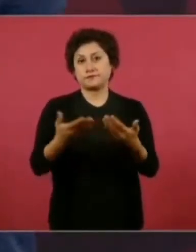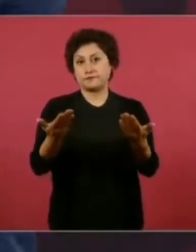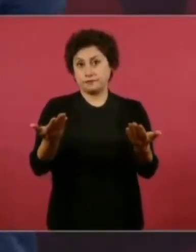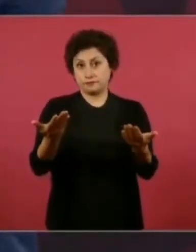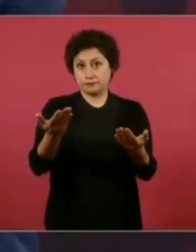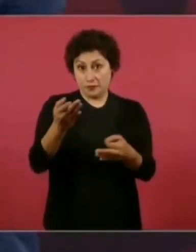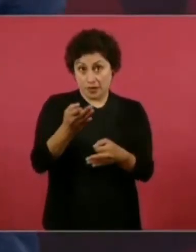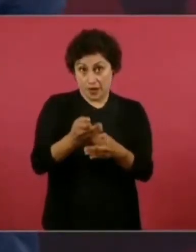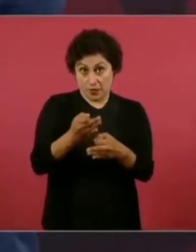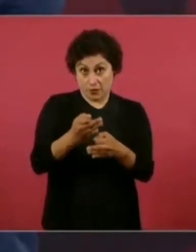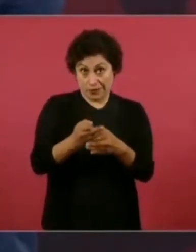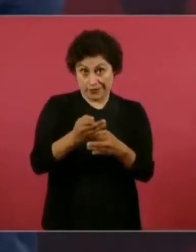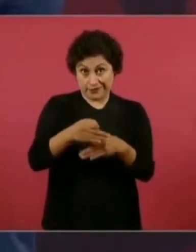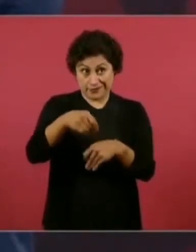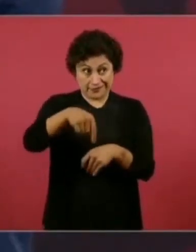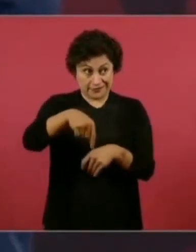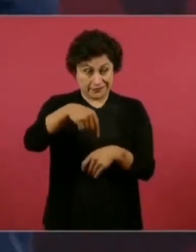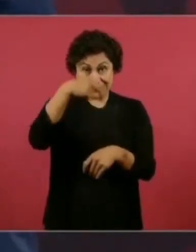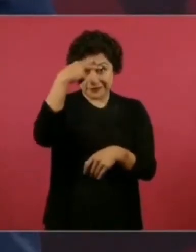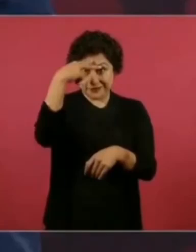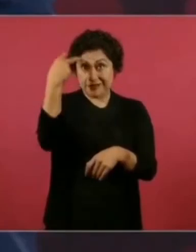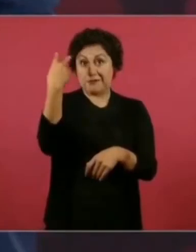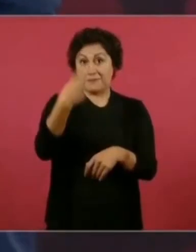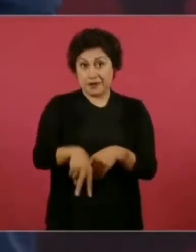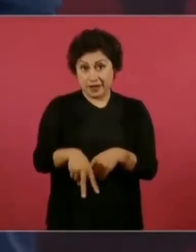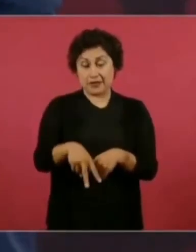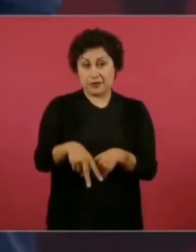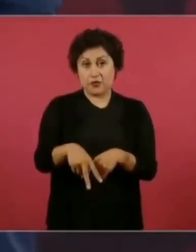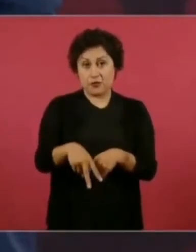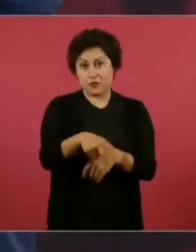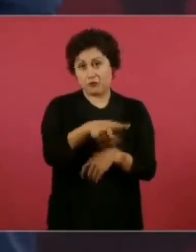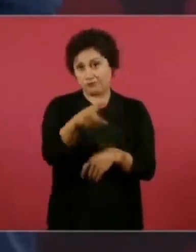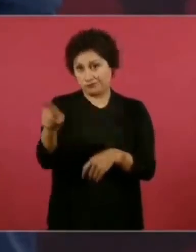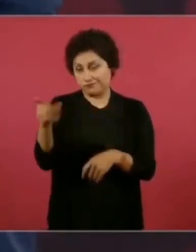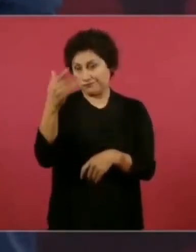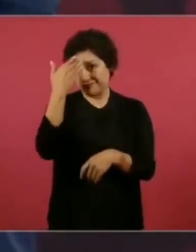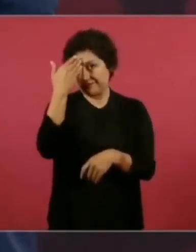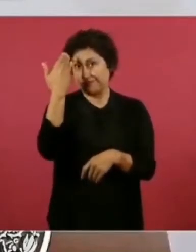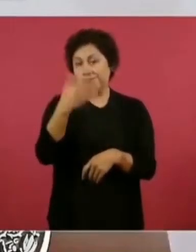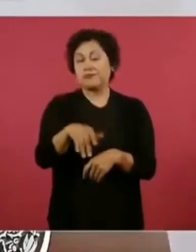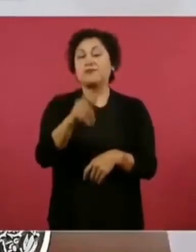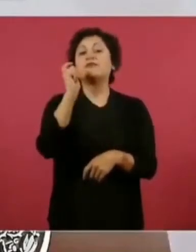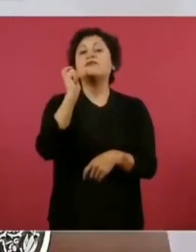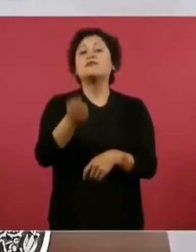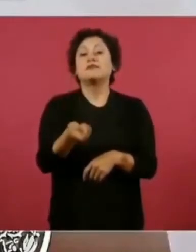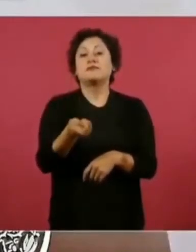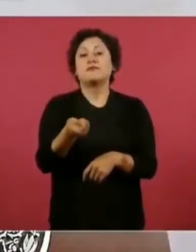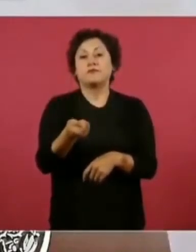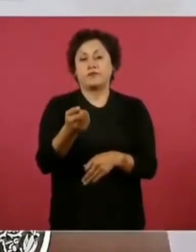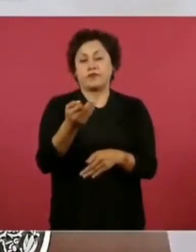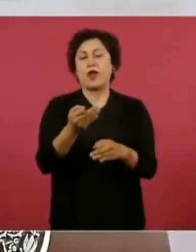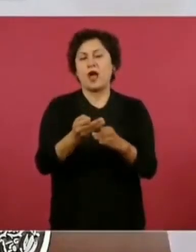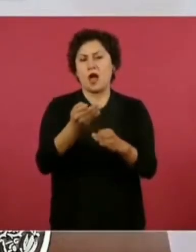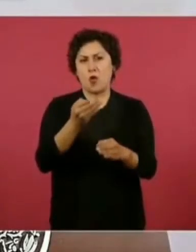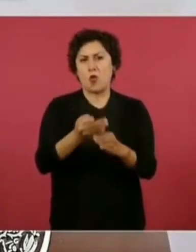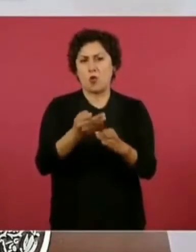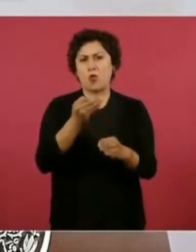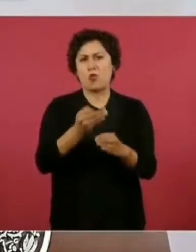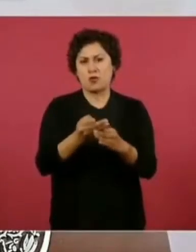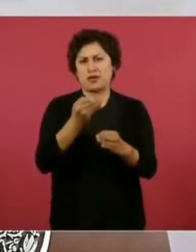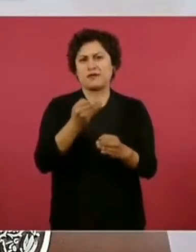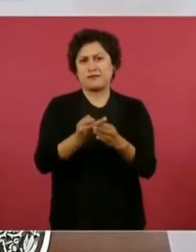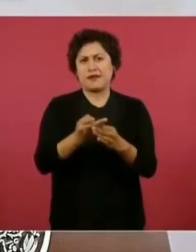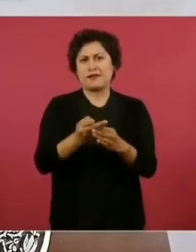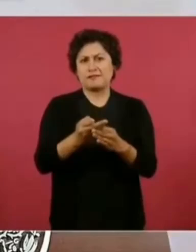comparativa de que por nuestras costumbres,